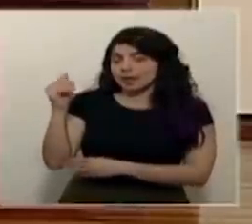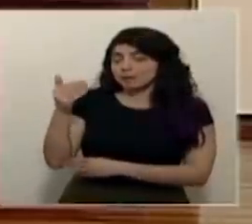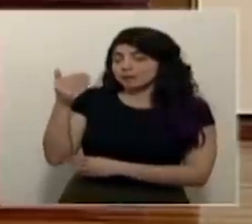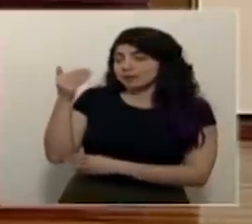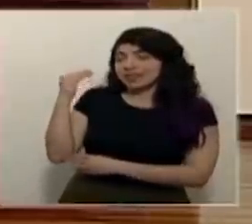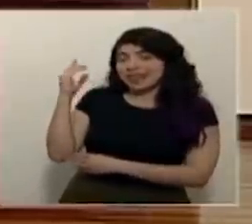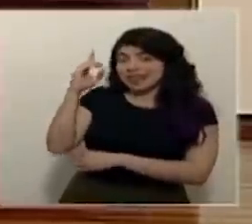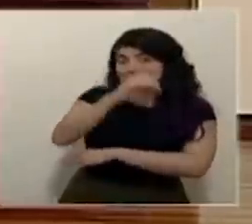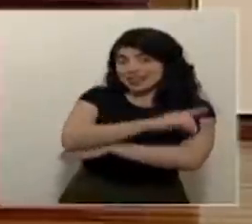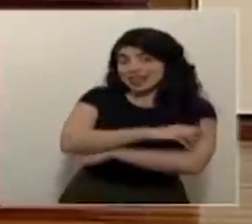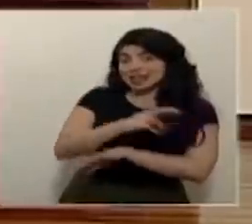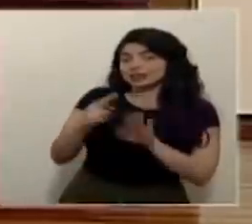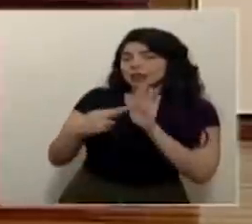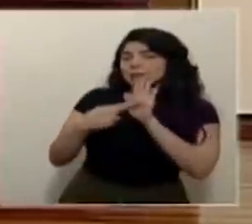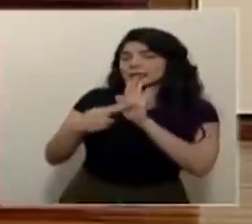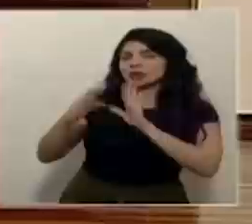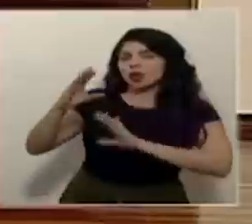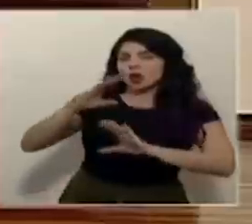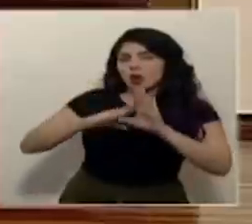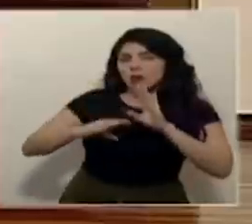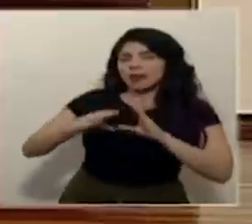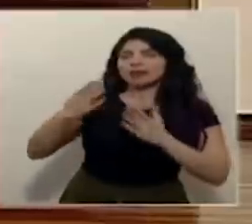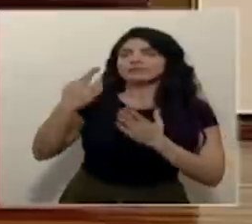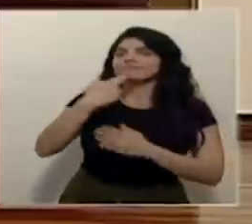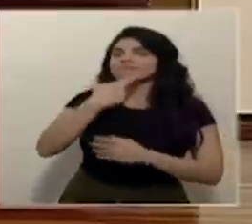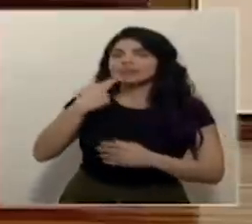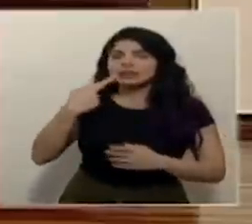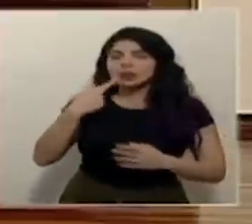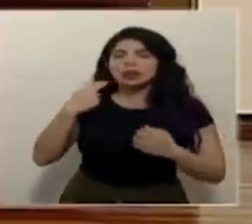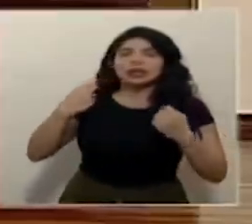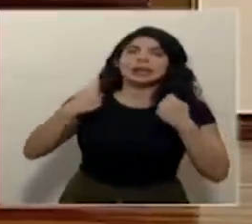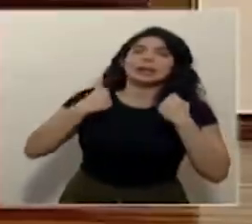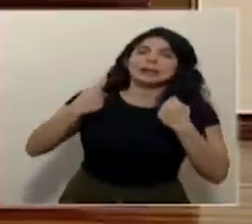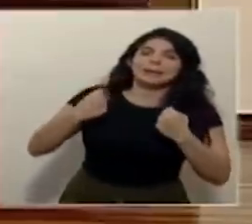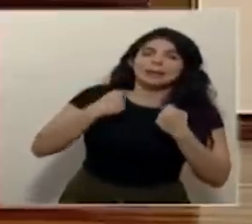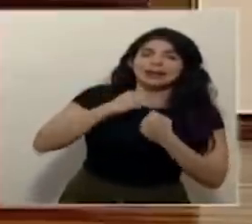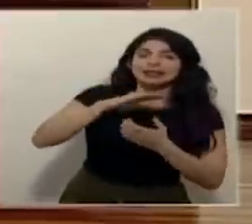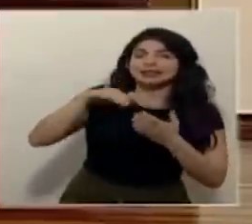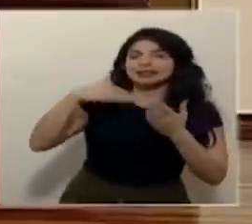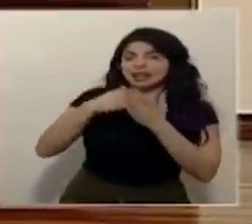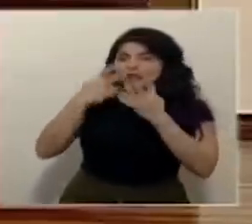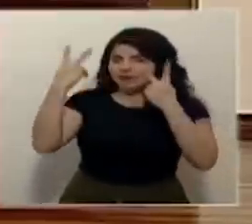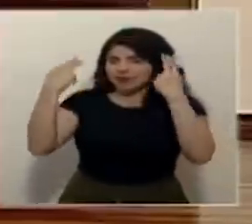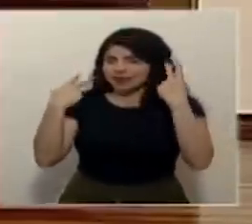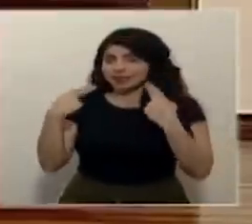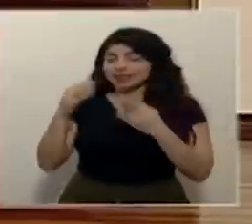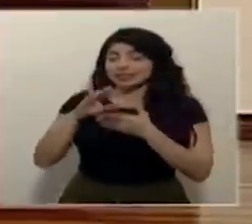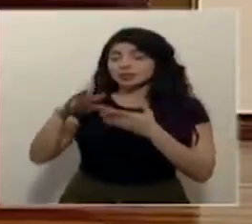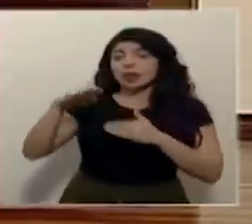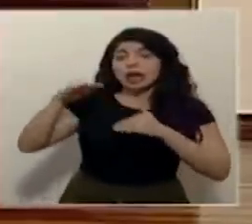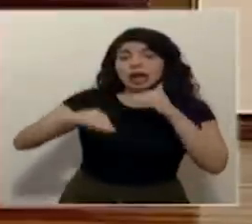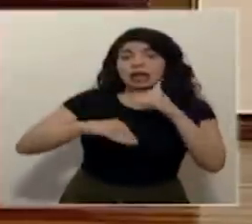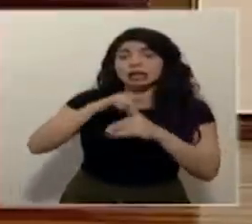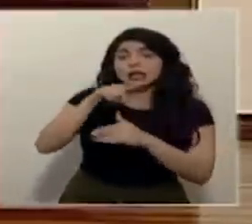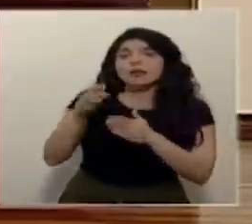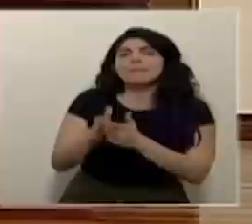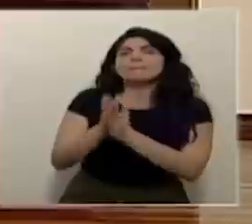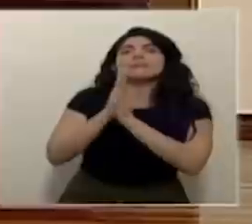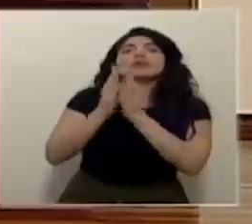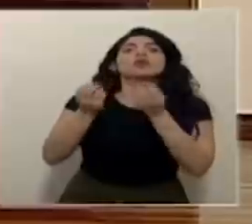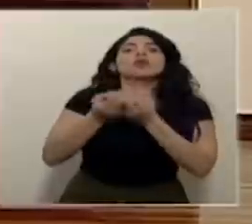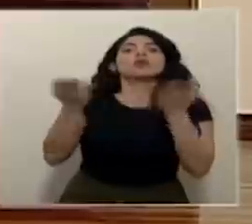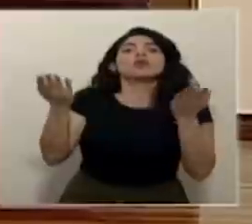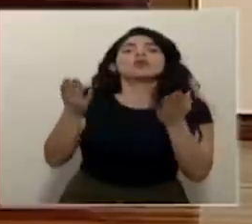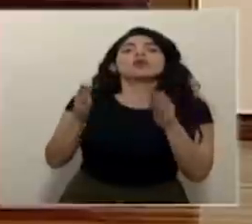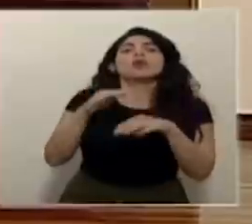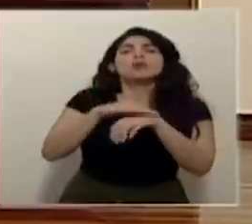representantes de comercio restaurantes gimnasios centros de belleza y escuelas de natación solicitaron públicamente